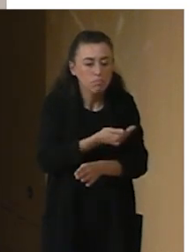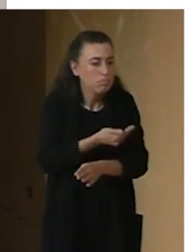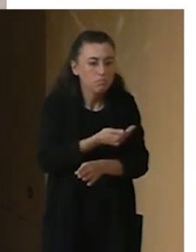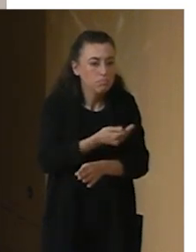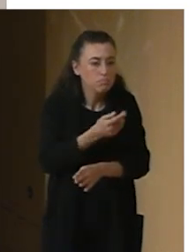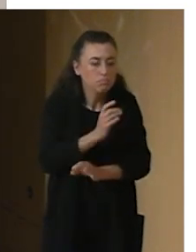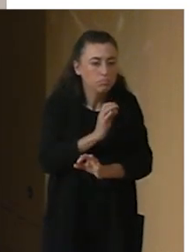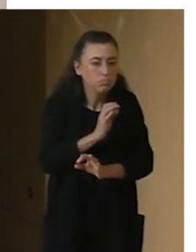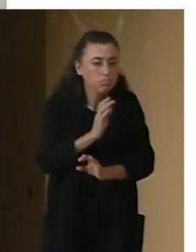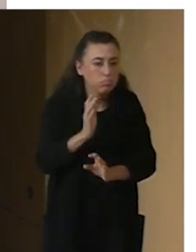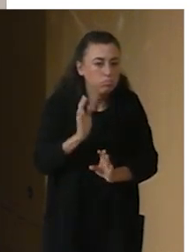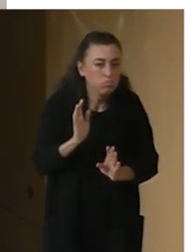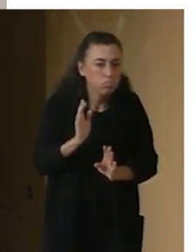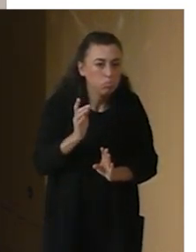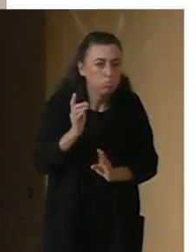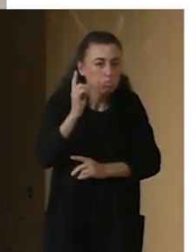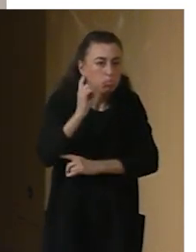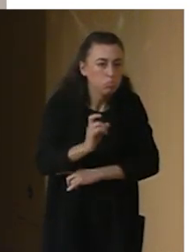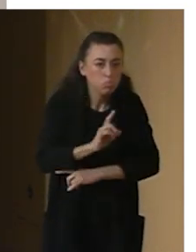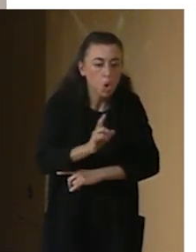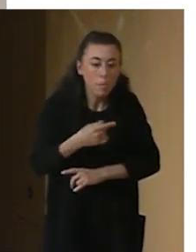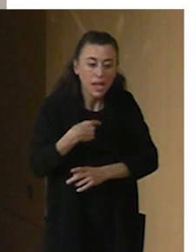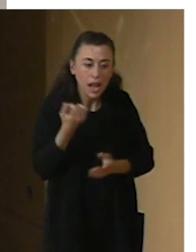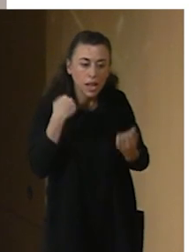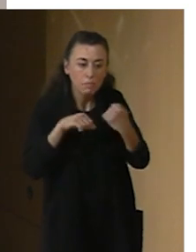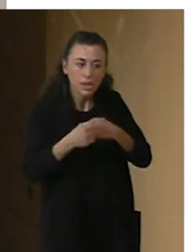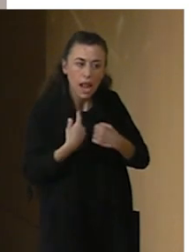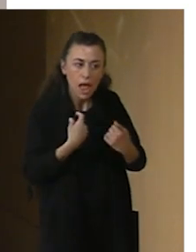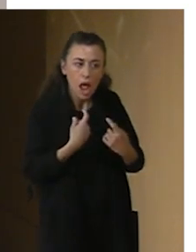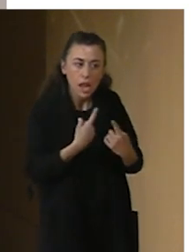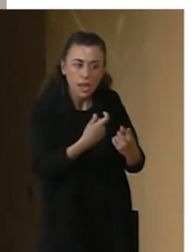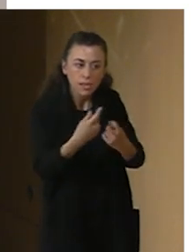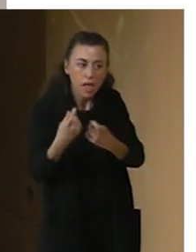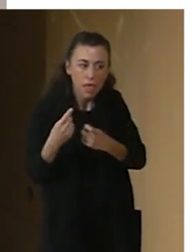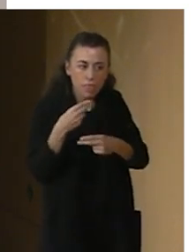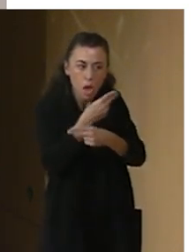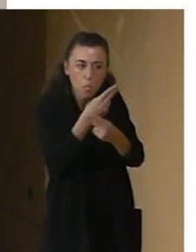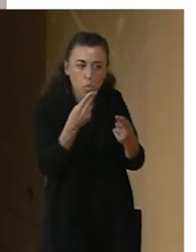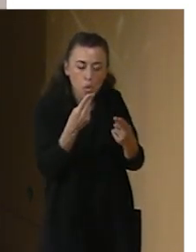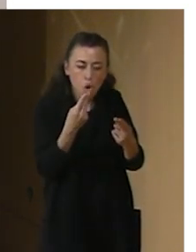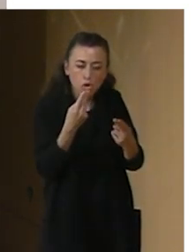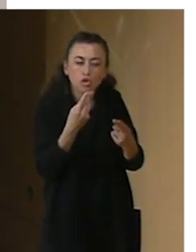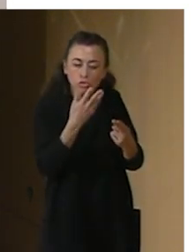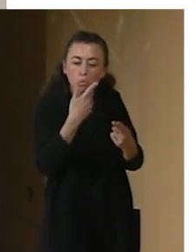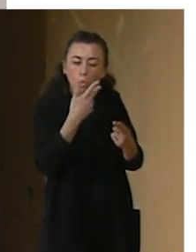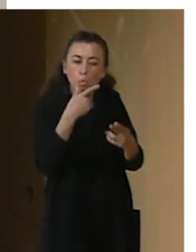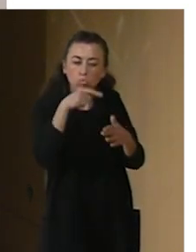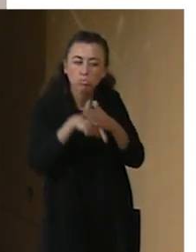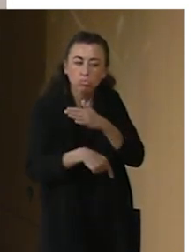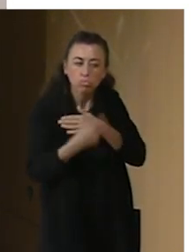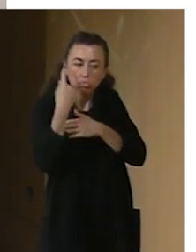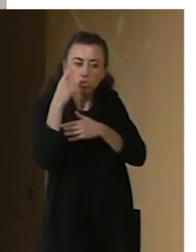intérpretes tienen un profundo conocimiento de las necesidades del público al que se dirigen y van mutando el espectáculo en función de